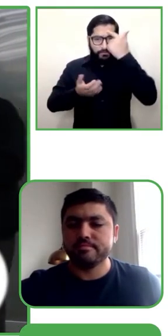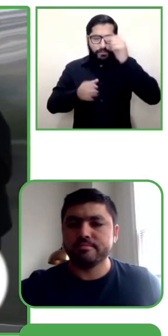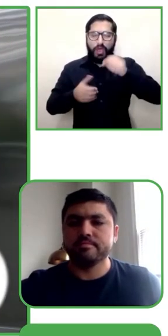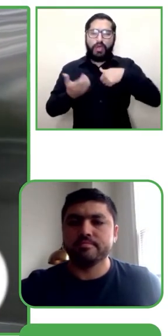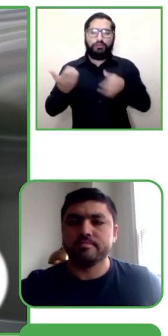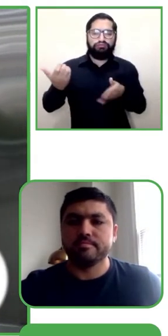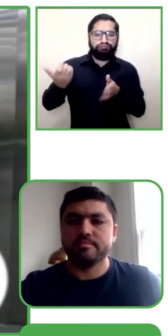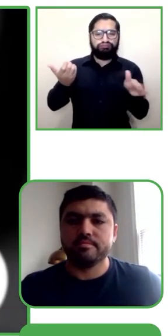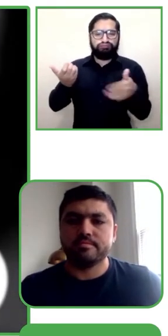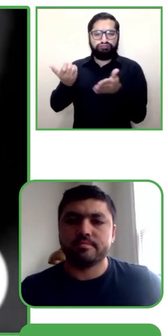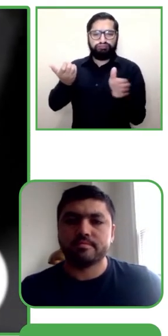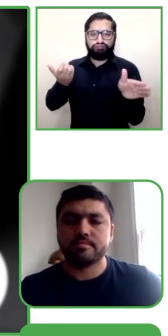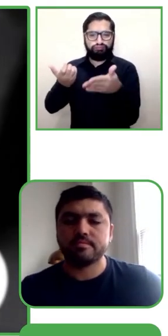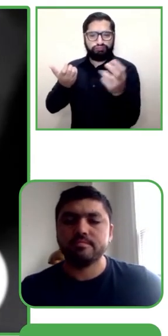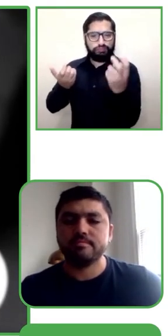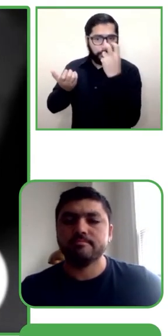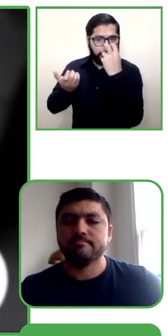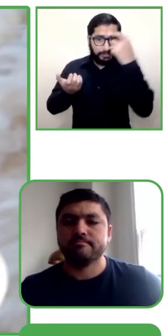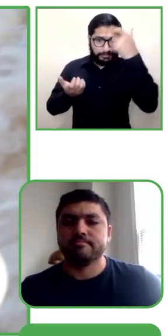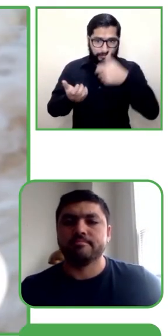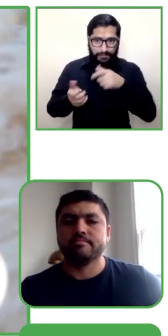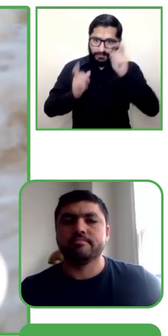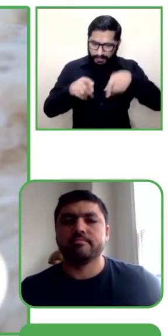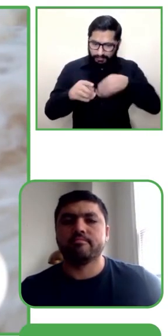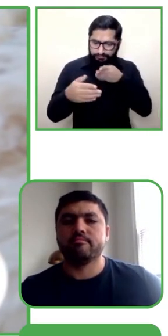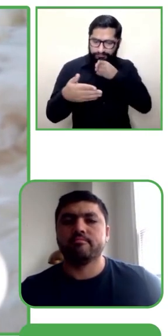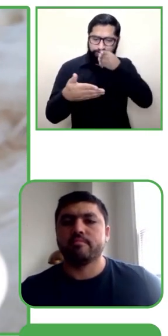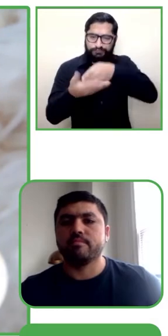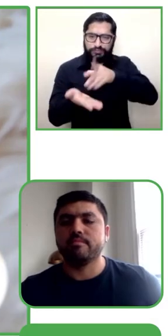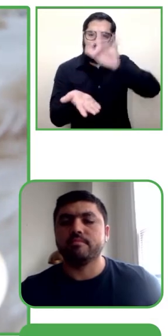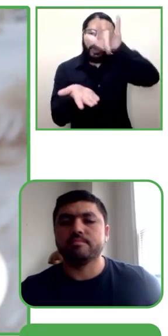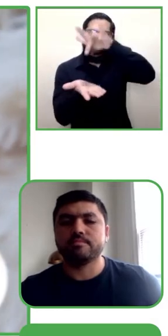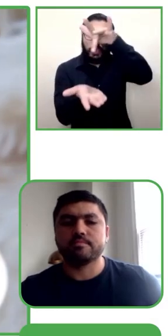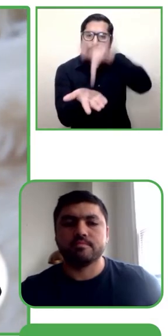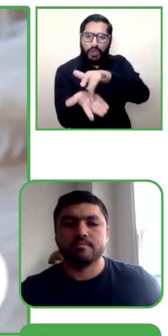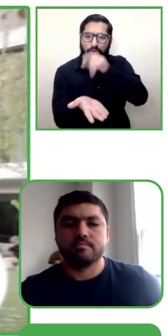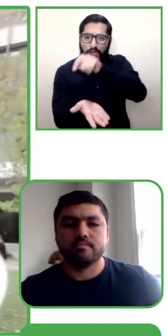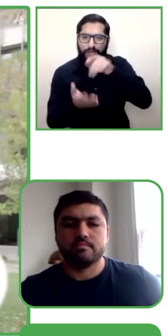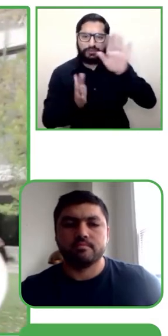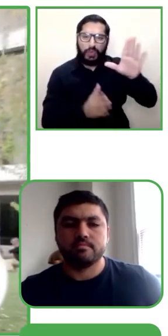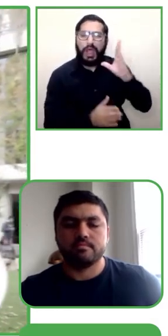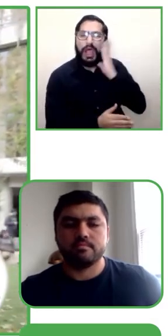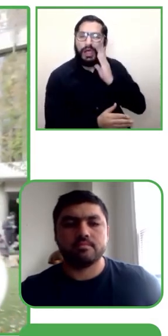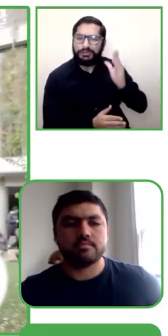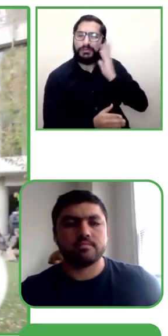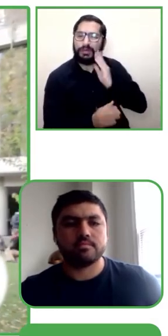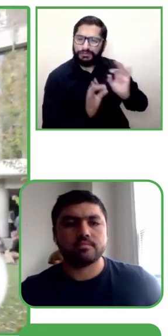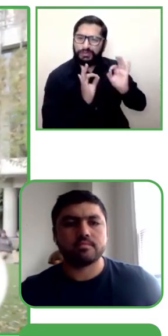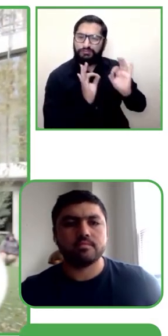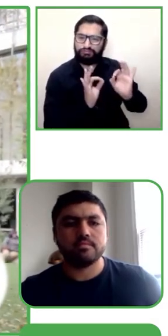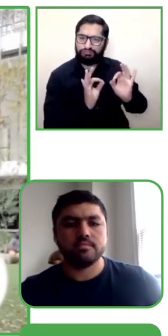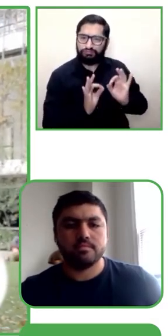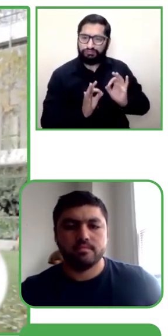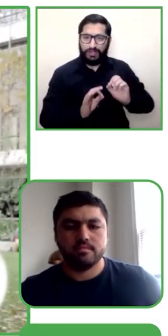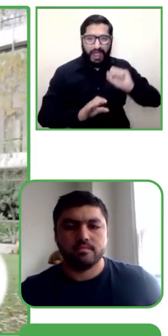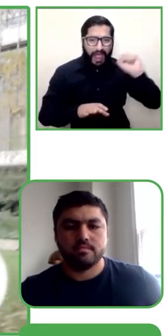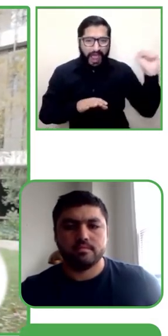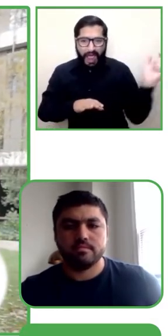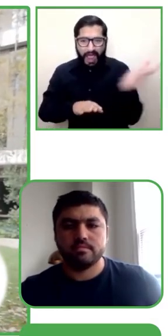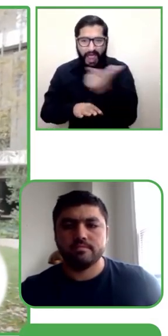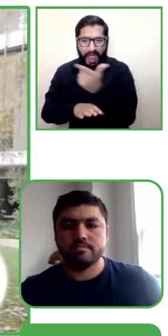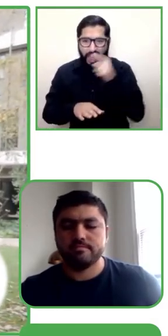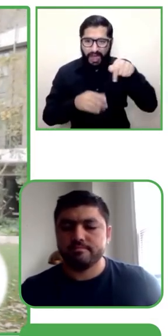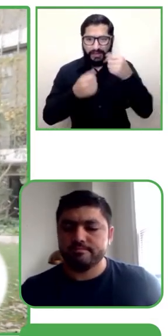guía para llegar de un punto a otro e incluso generar experiencias de interacción con el lugar. Todo esto en múltiples idiomas y de forma completamente